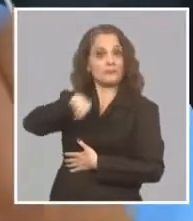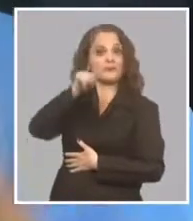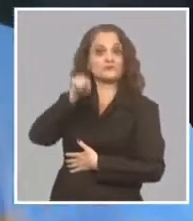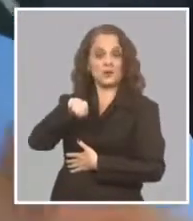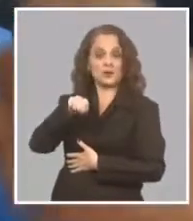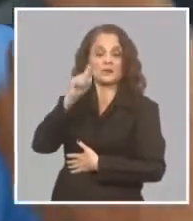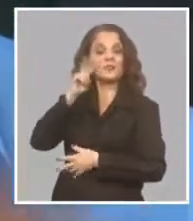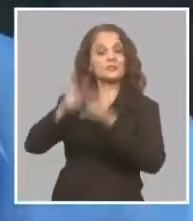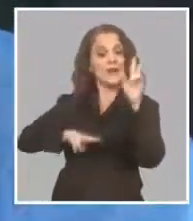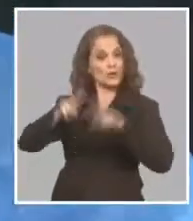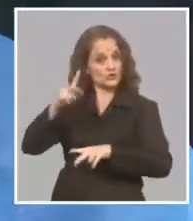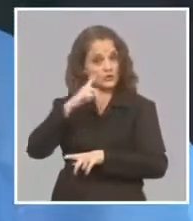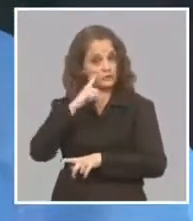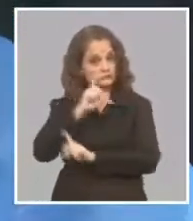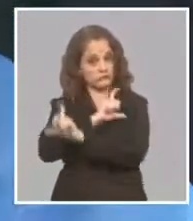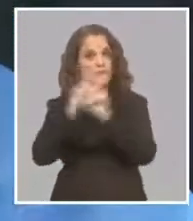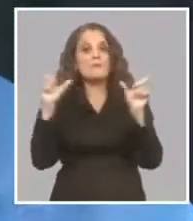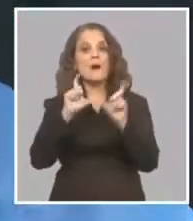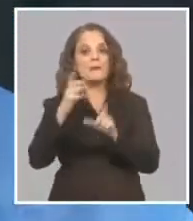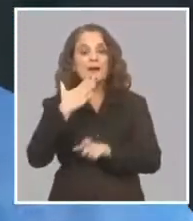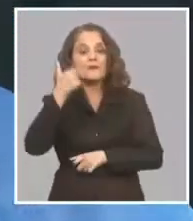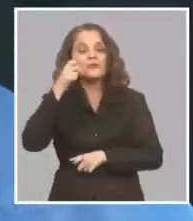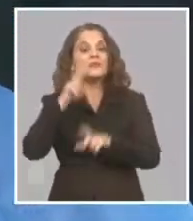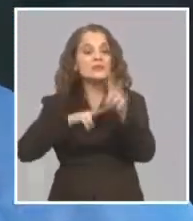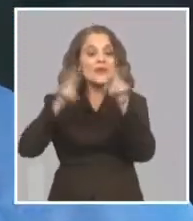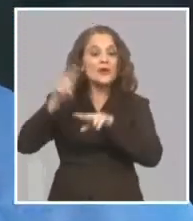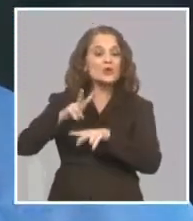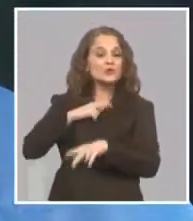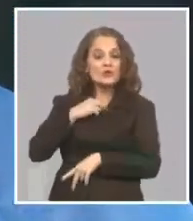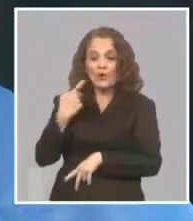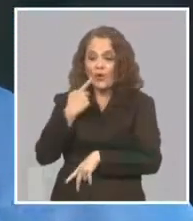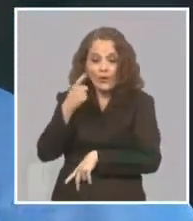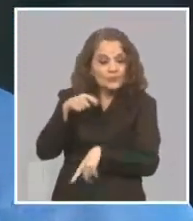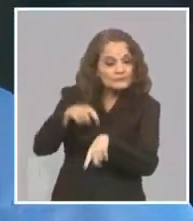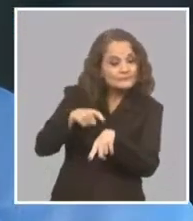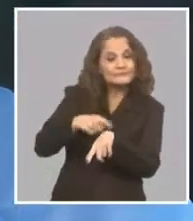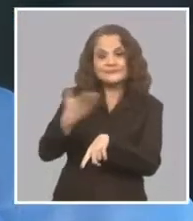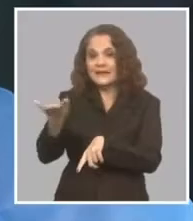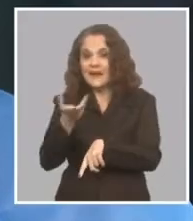este tipo De enfermedad Se sabe que impacta Fuertemente En la salud De la persona